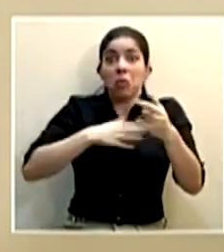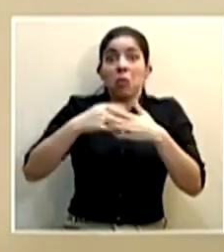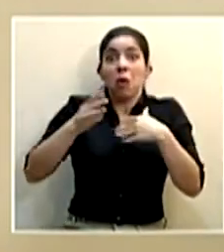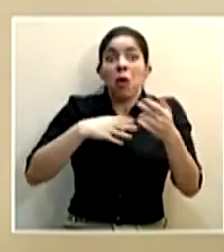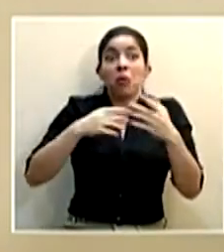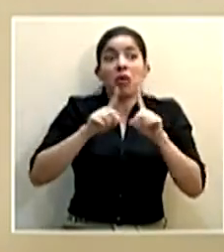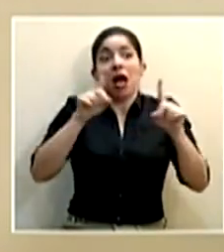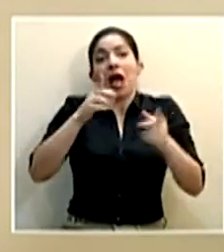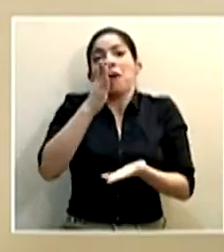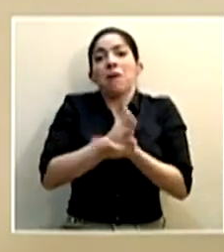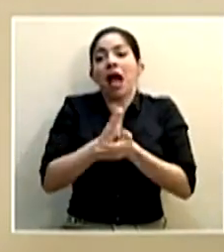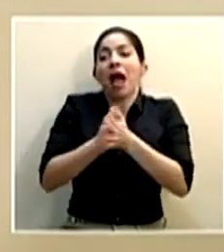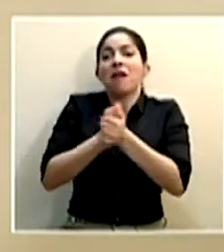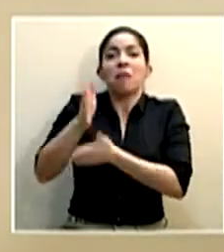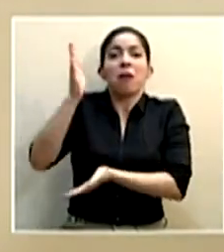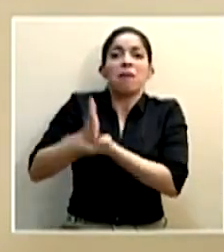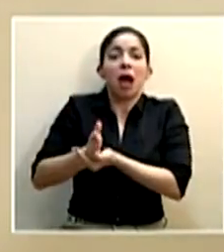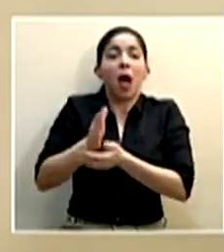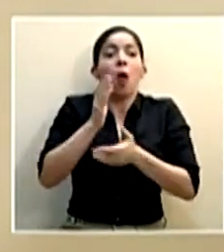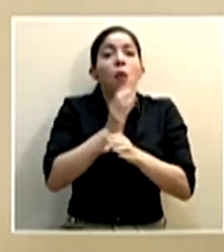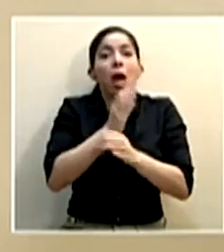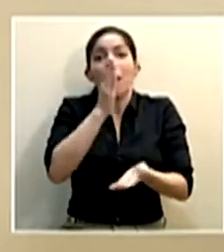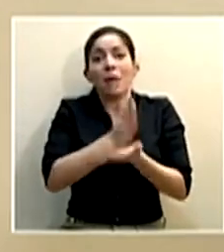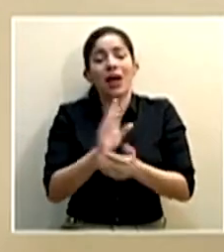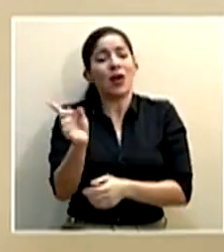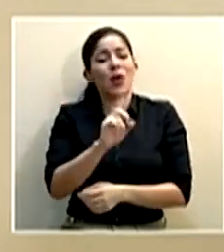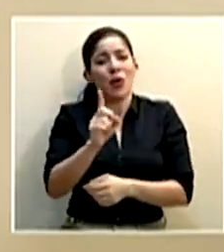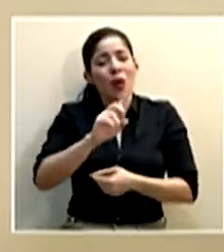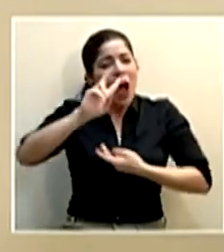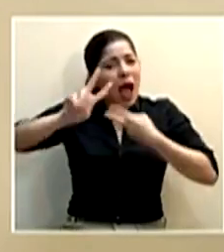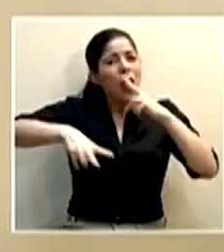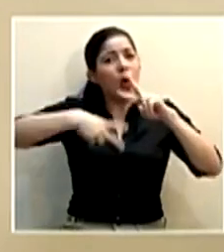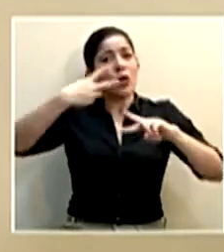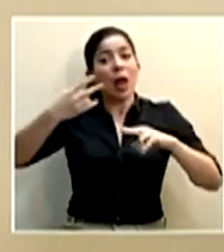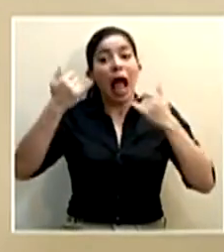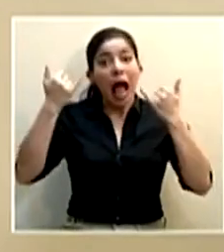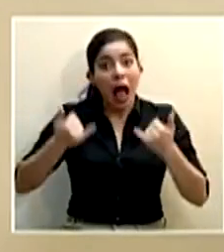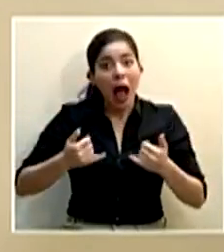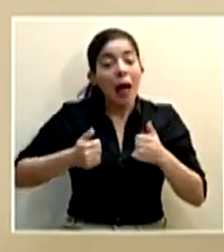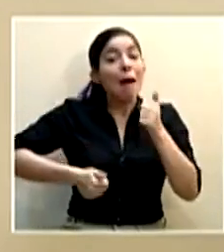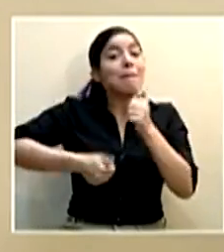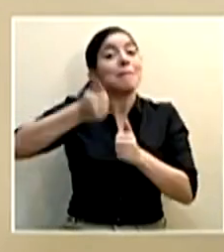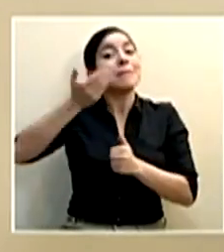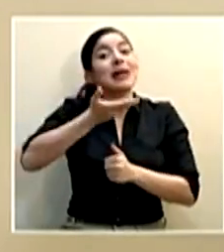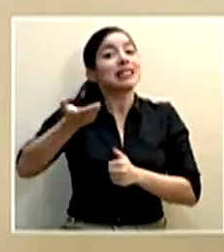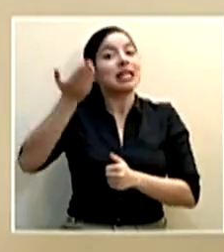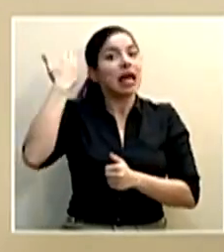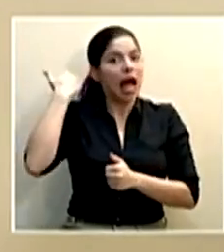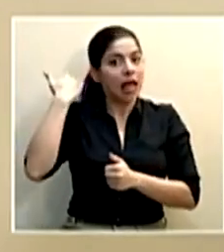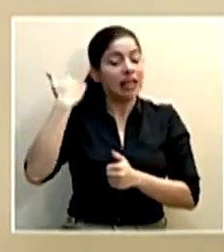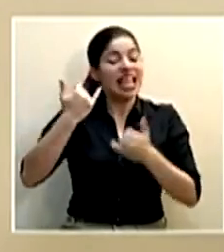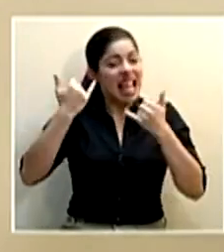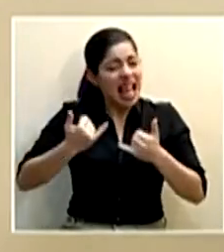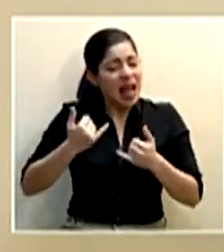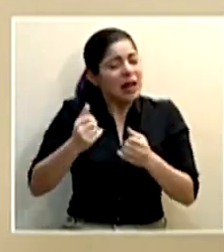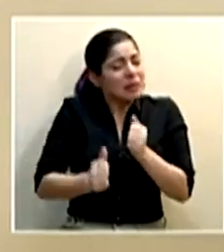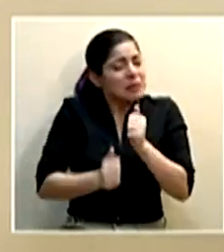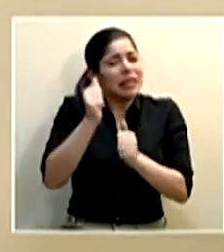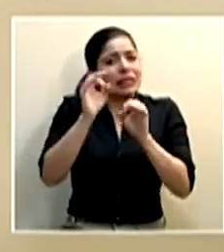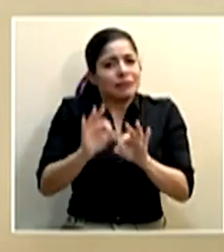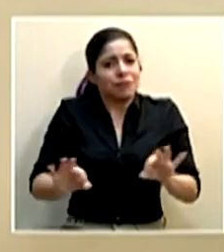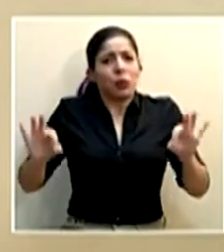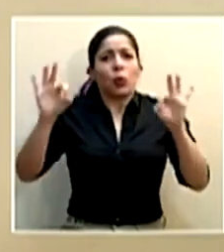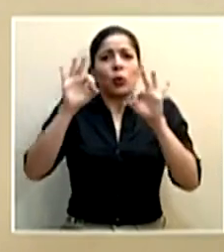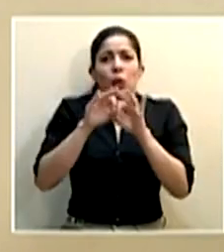distanciamiento, el lavado de manos, los cuidados. Más bien, más que nunca, se vuelven importantes